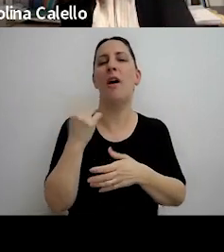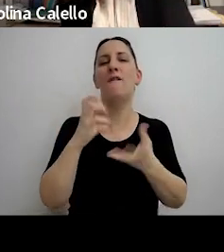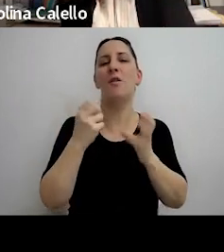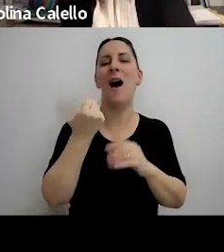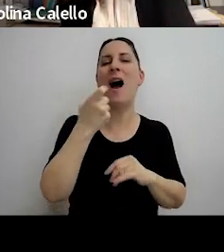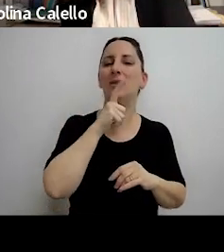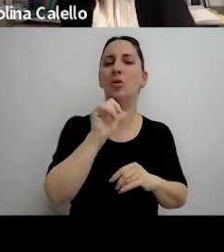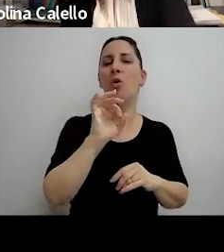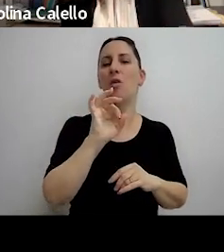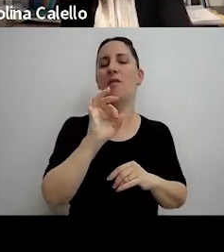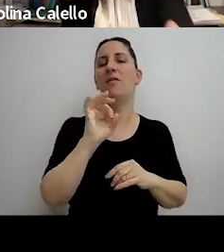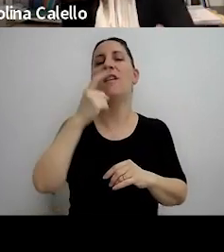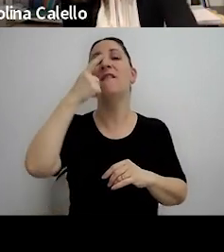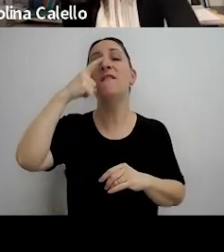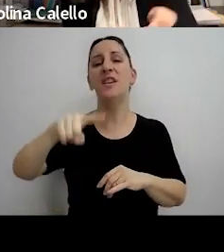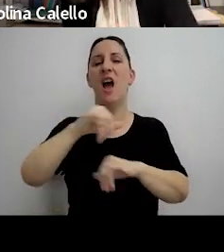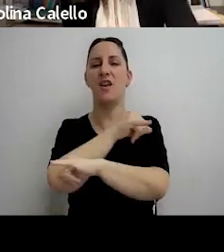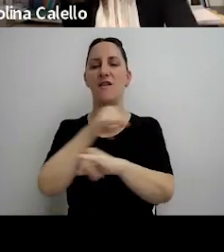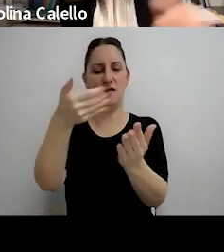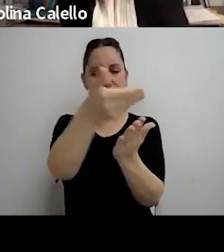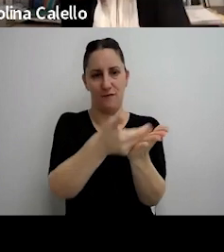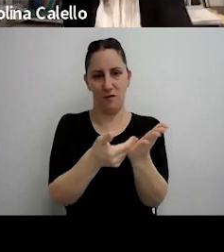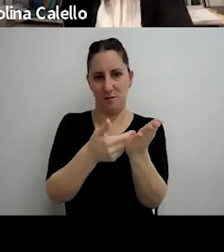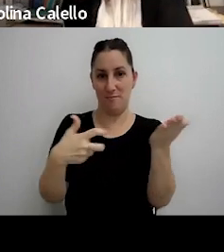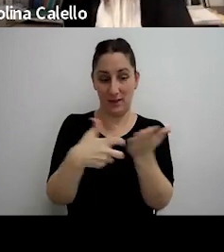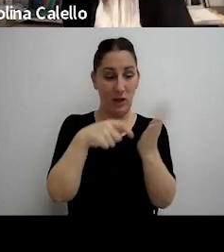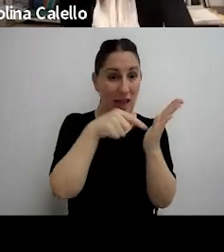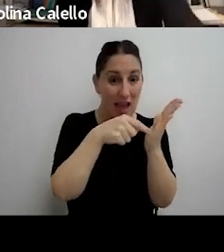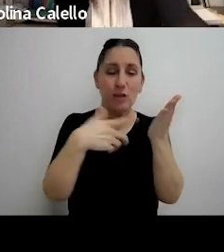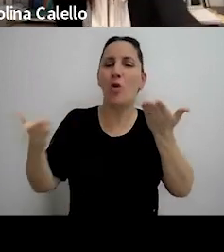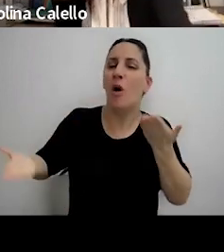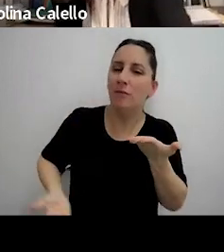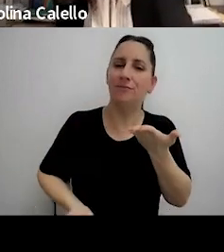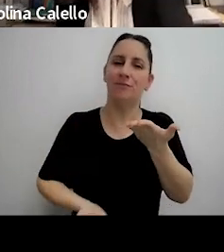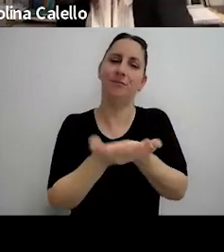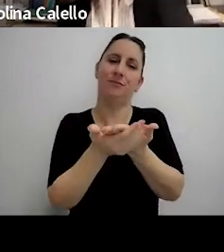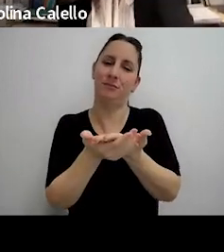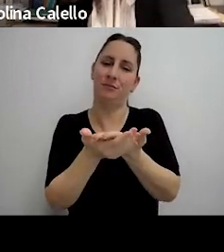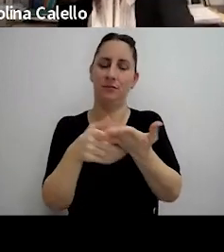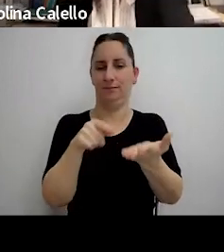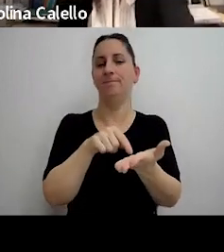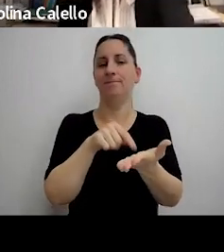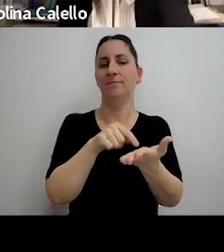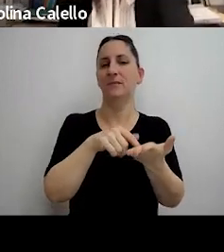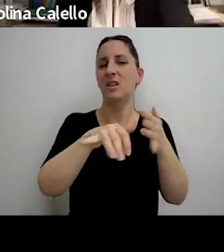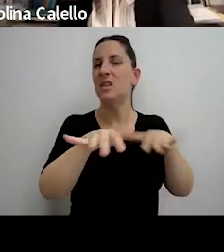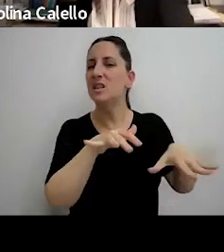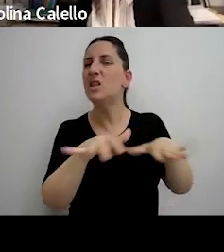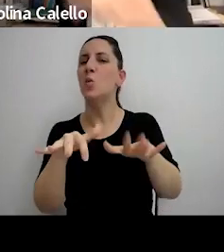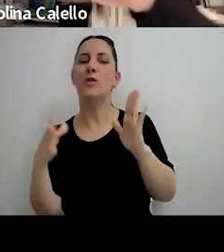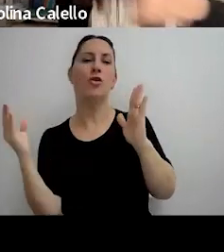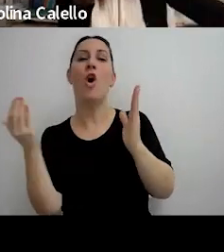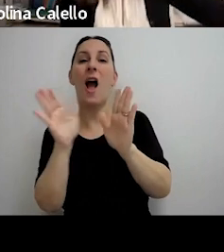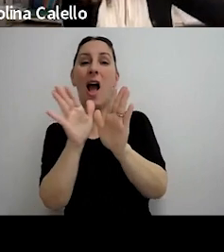informe final de inspección que a su vez ese informe está respaldado por los hechos que constan en el